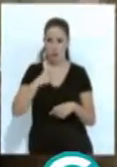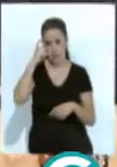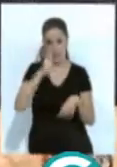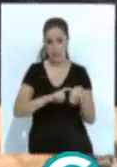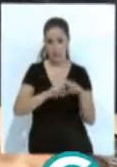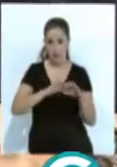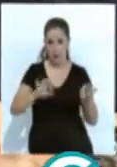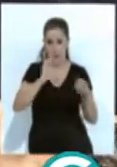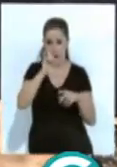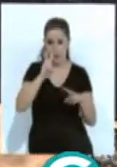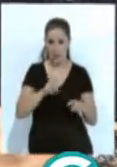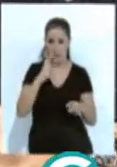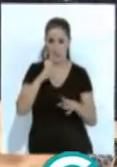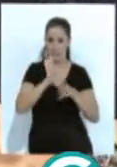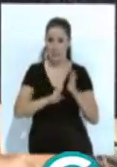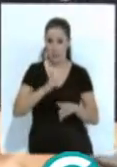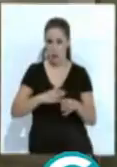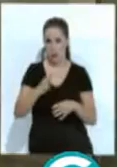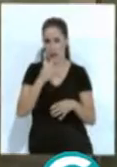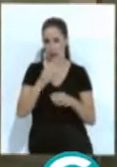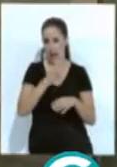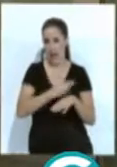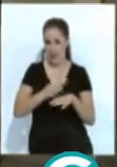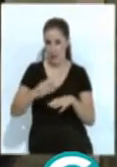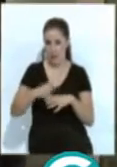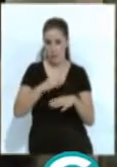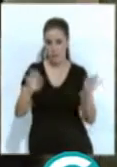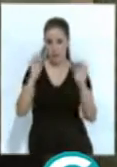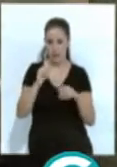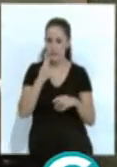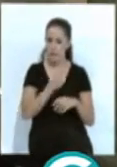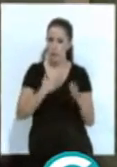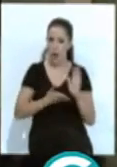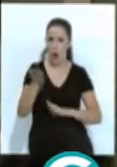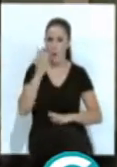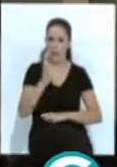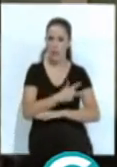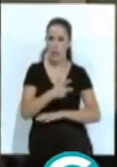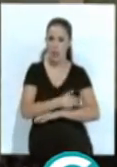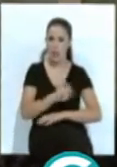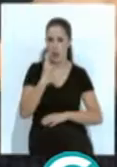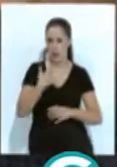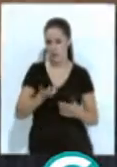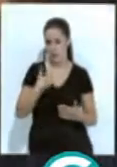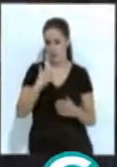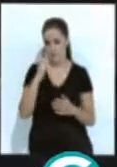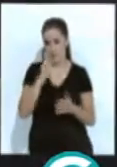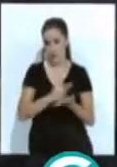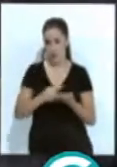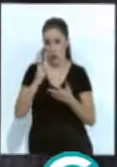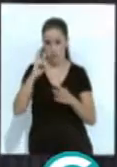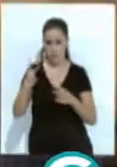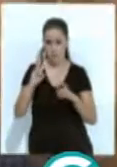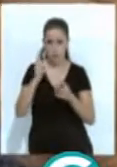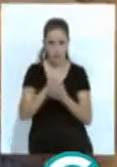especializado en el tratamiento de adicciones. Este especialista señala, además, el incremento de la heroína, una droga que ha reaparecido después